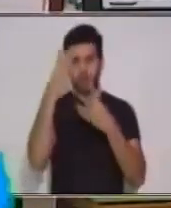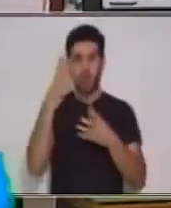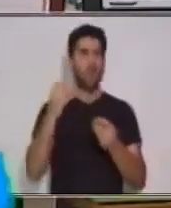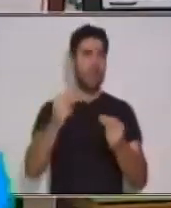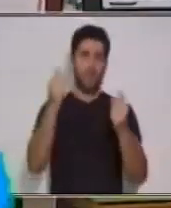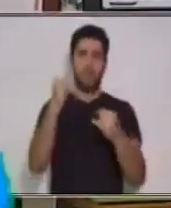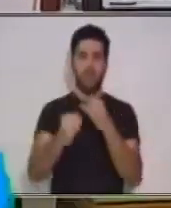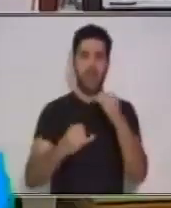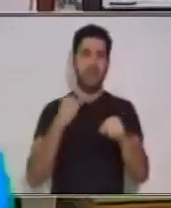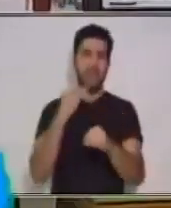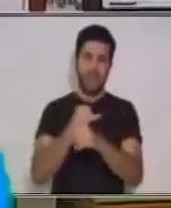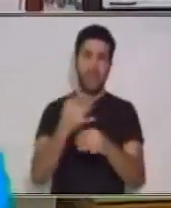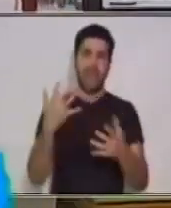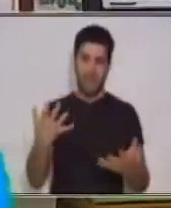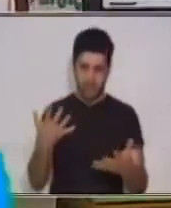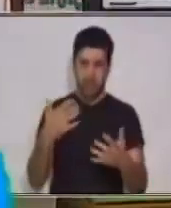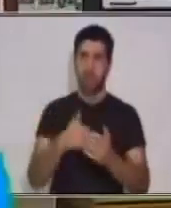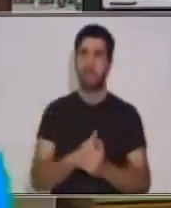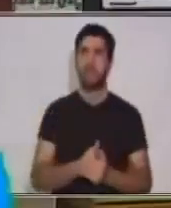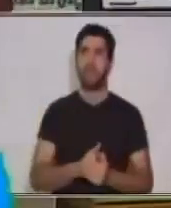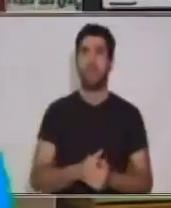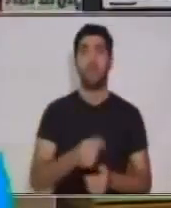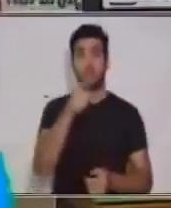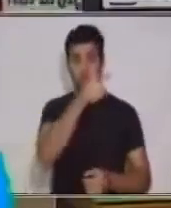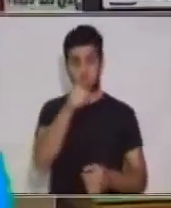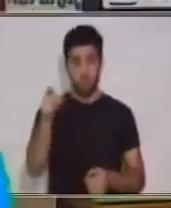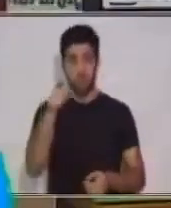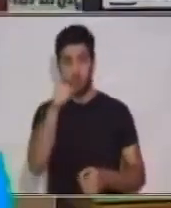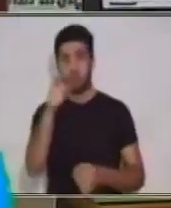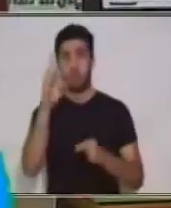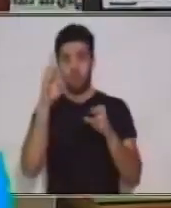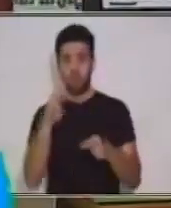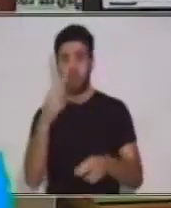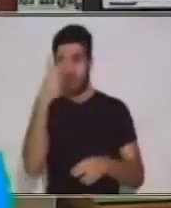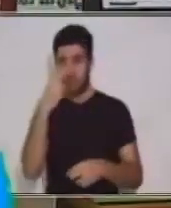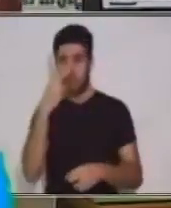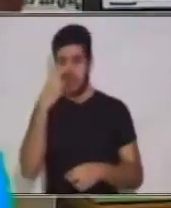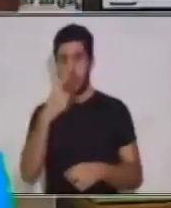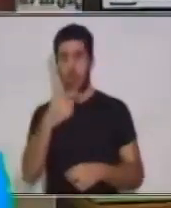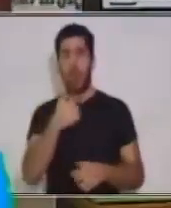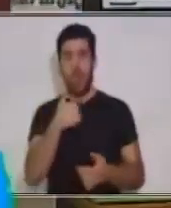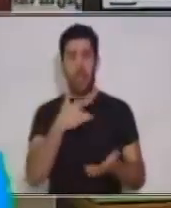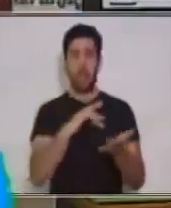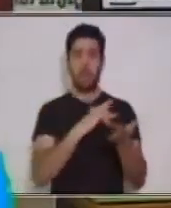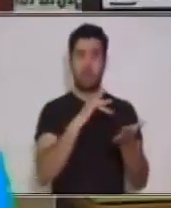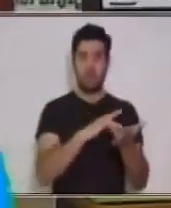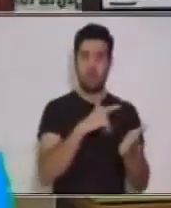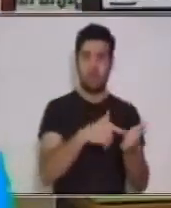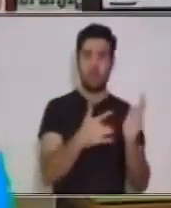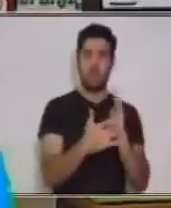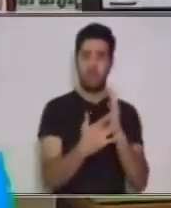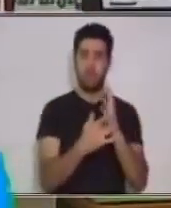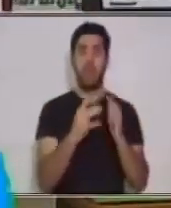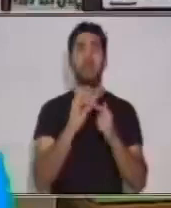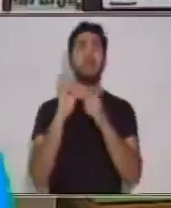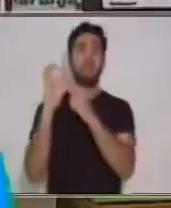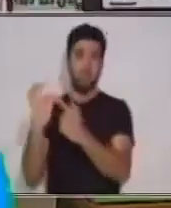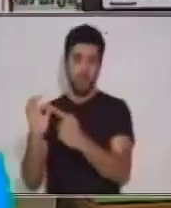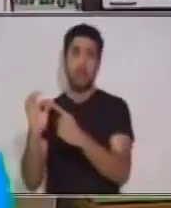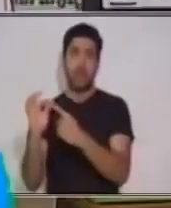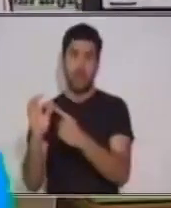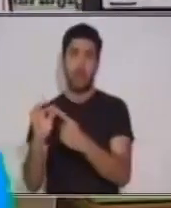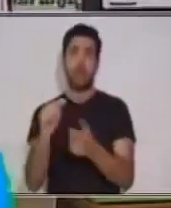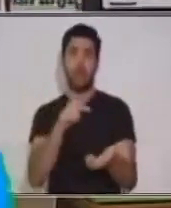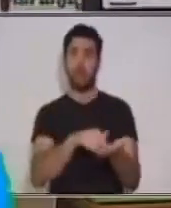internet. ¿Sabías que las personas con discapacidad visual tienen programas digitales especiales que les van leyendo el